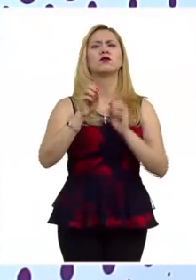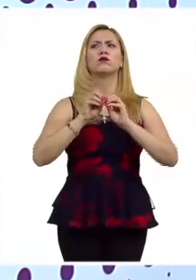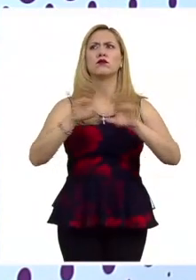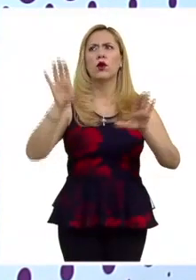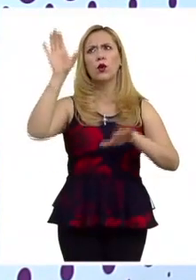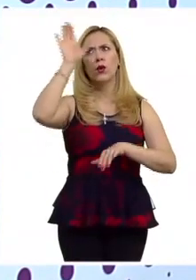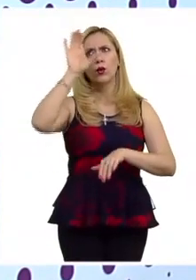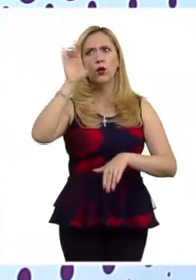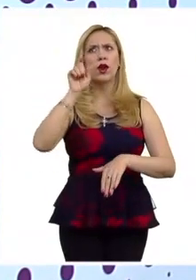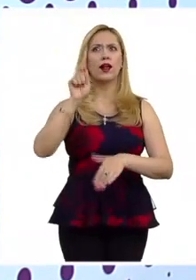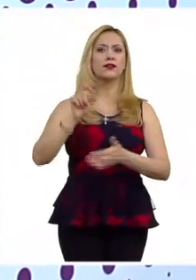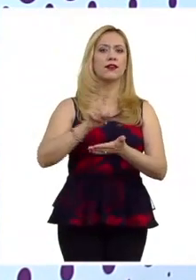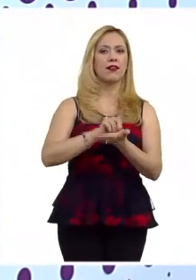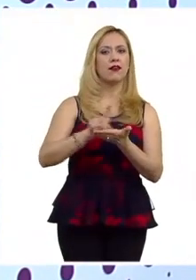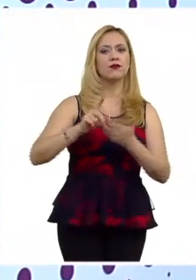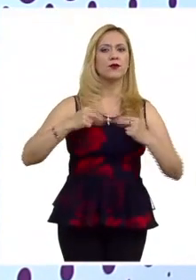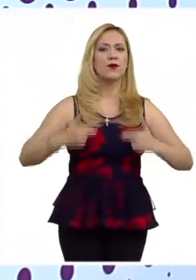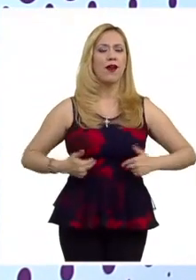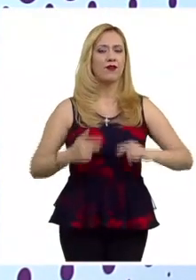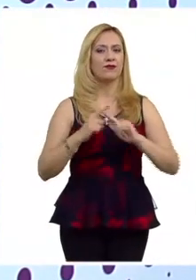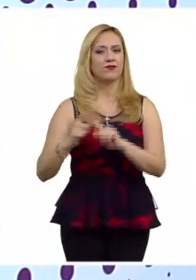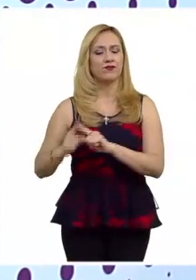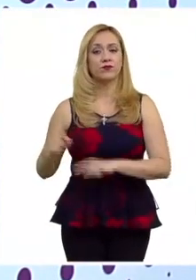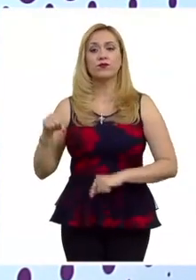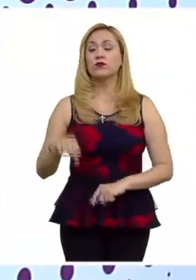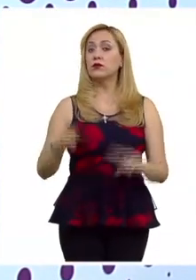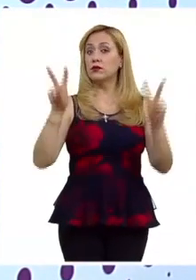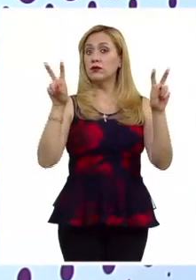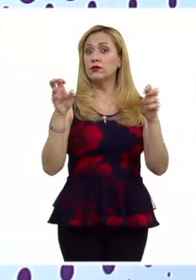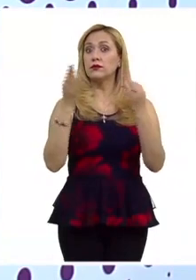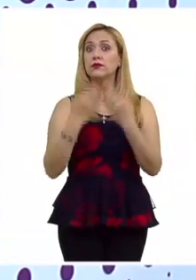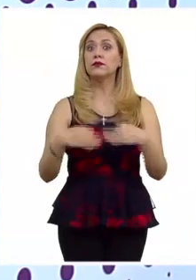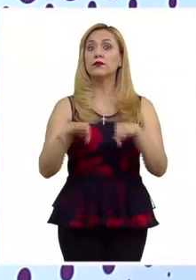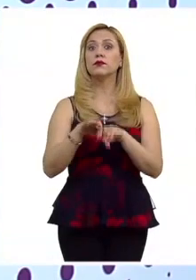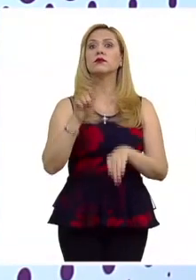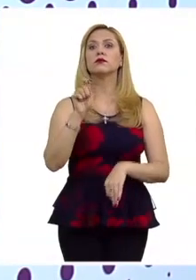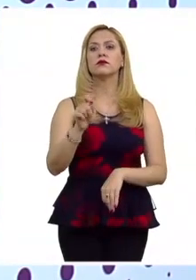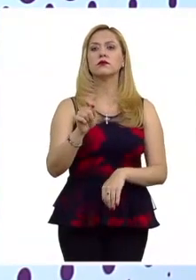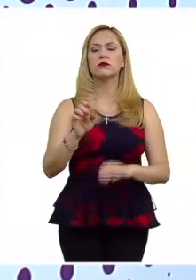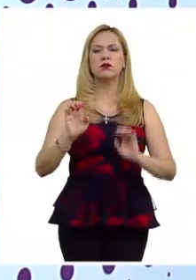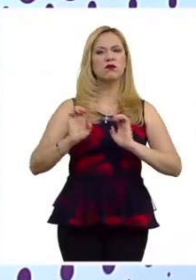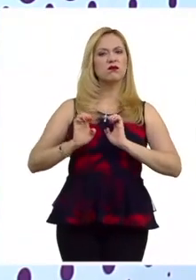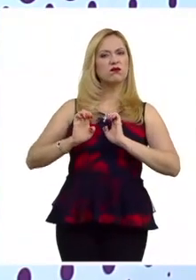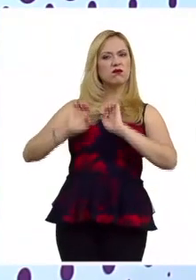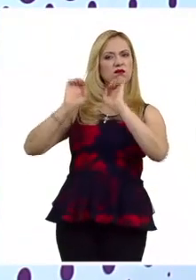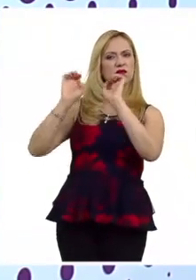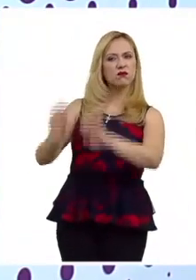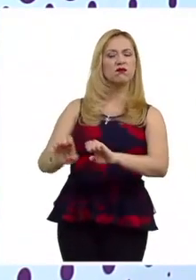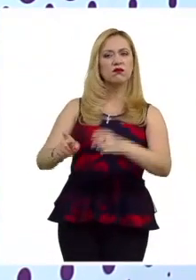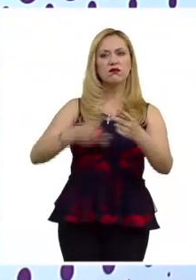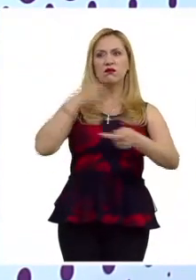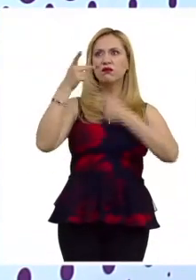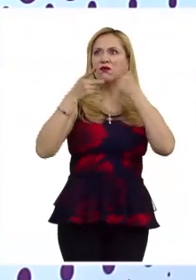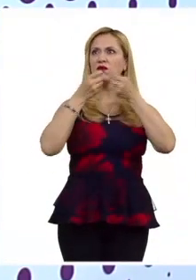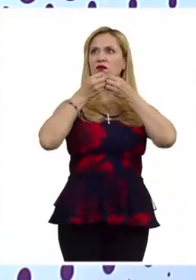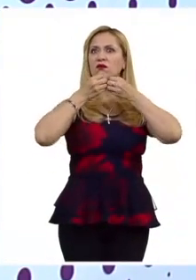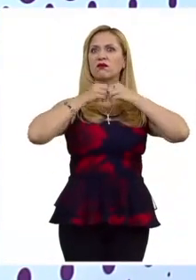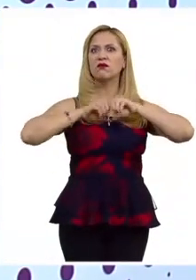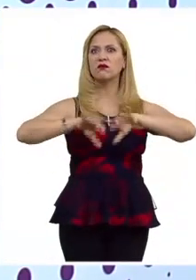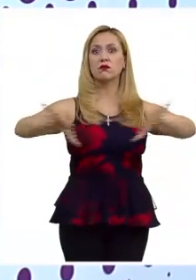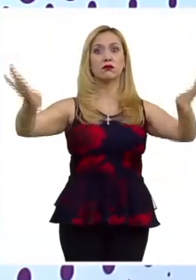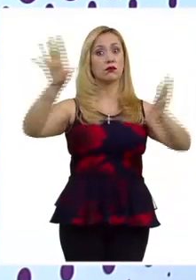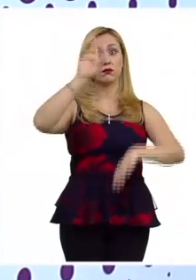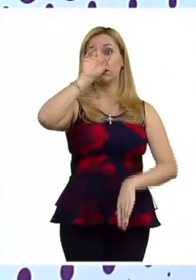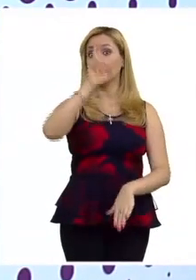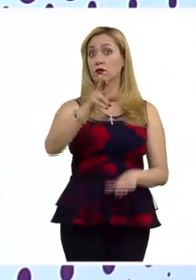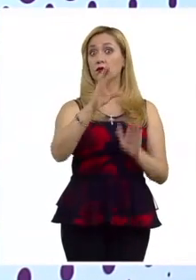los derechos humanos. El día de hoy vamos a hablar sobre un tema de relevancia social que es el discurso de odio y cómo está prohibido por nuestro régimen